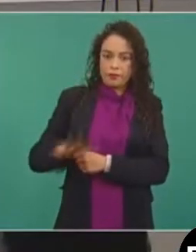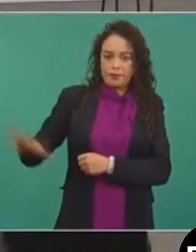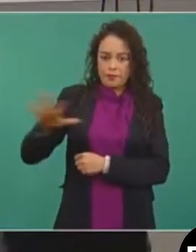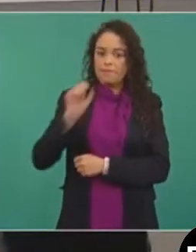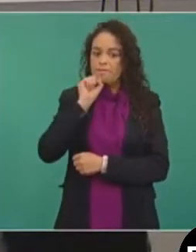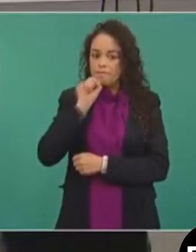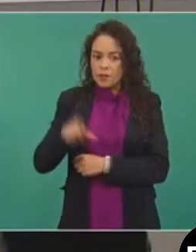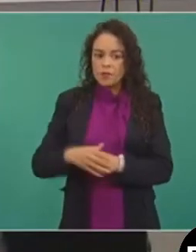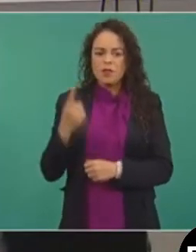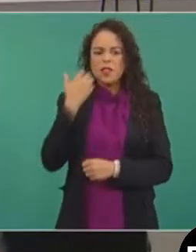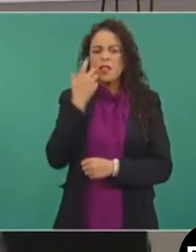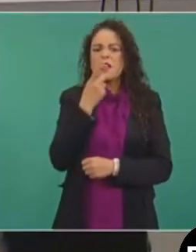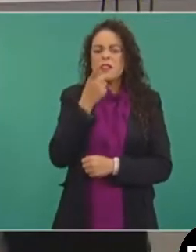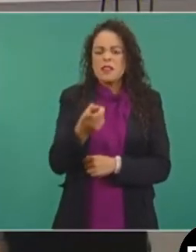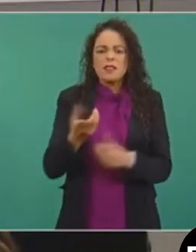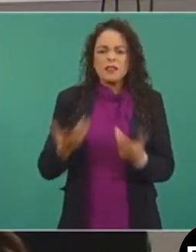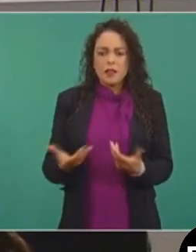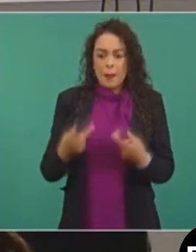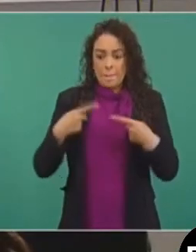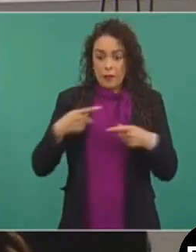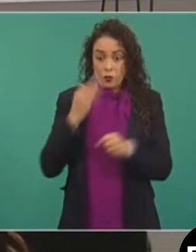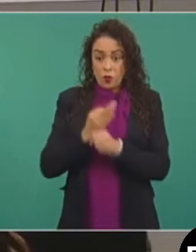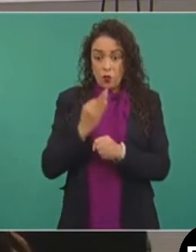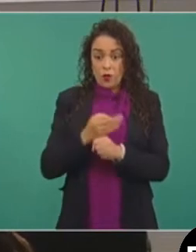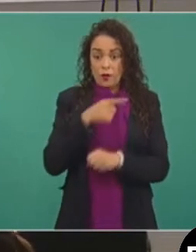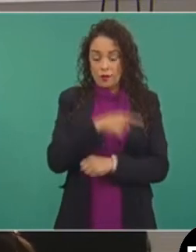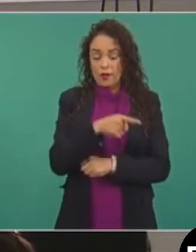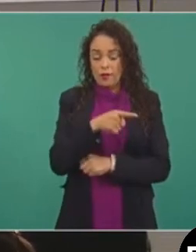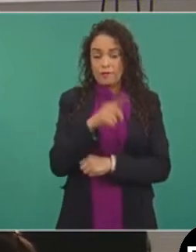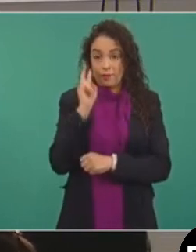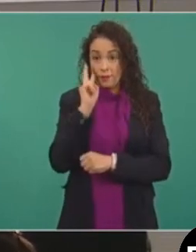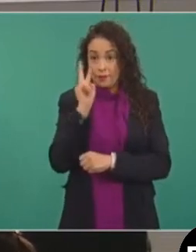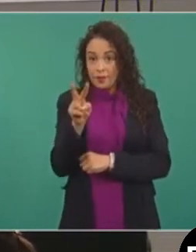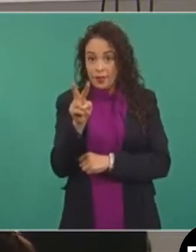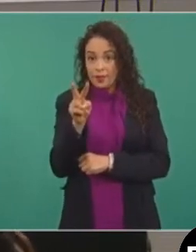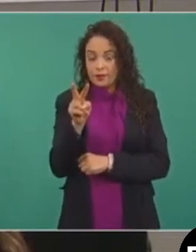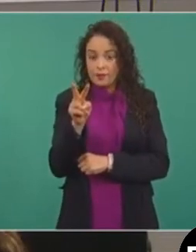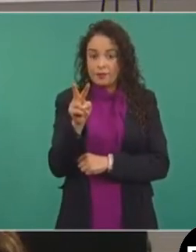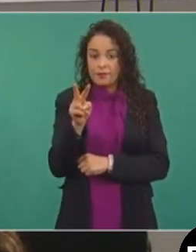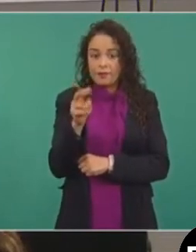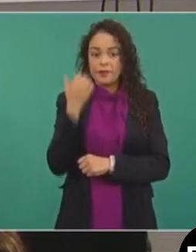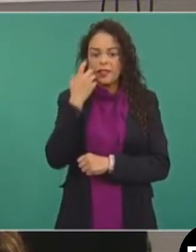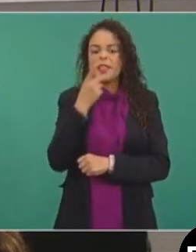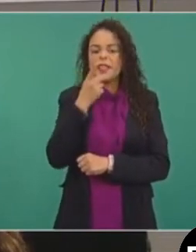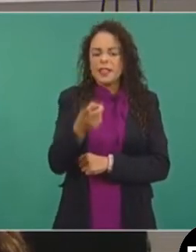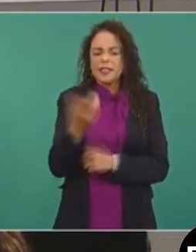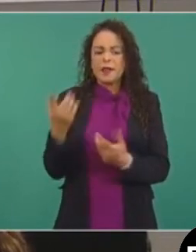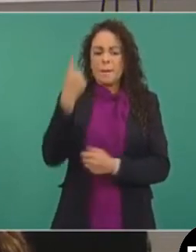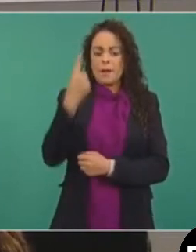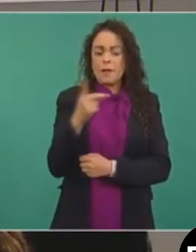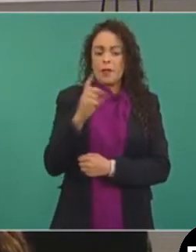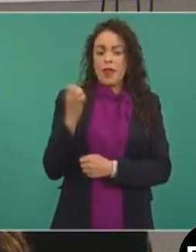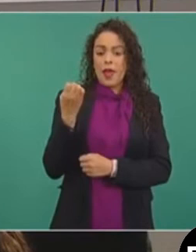decir? Y para todas y todos los trabajadores que nos están escuchando, quiere decir que a partir del primero de enero el